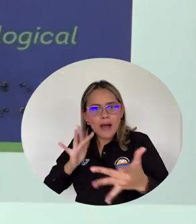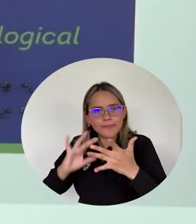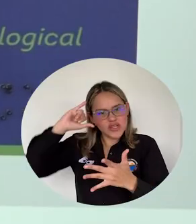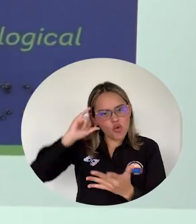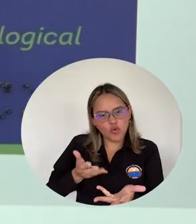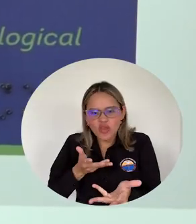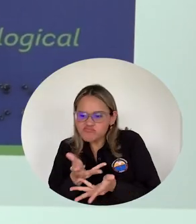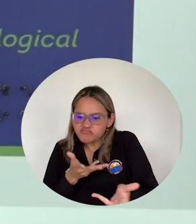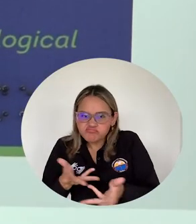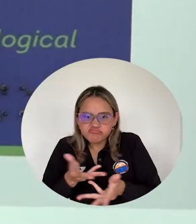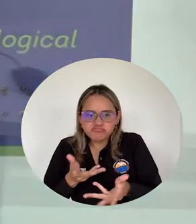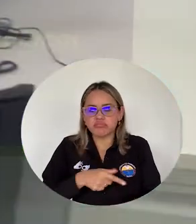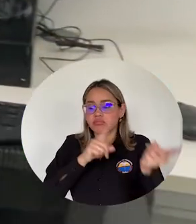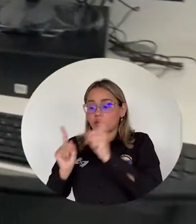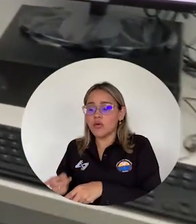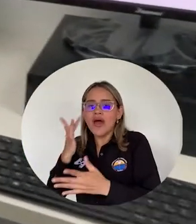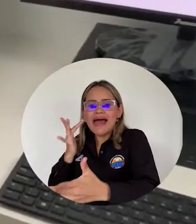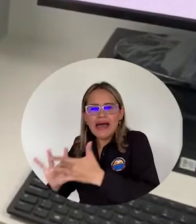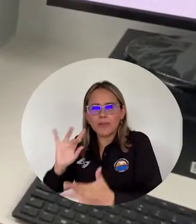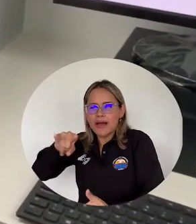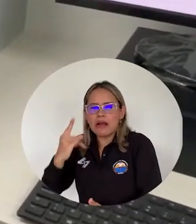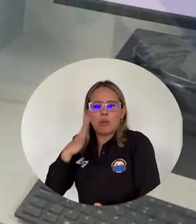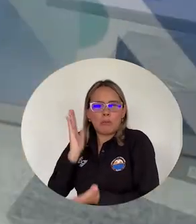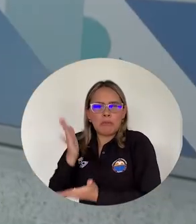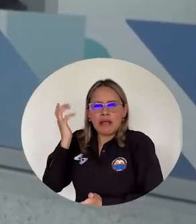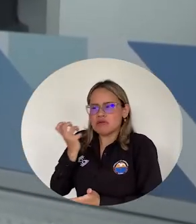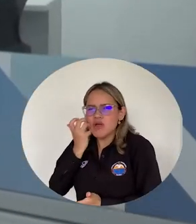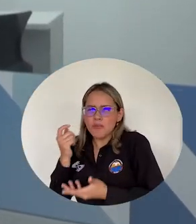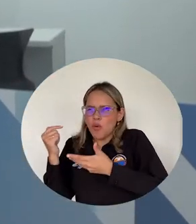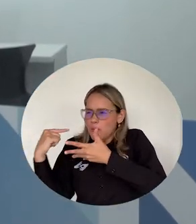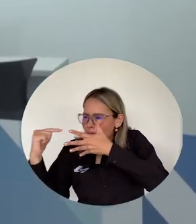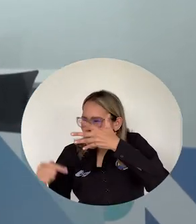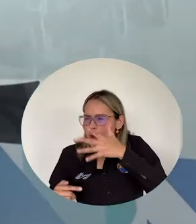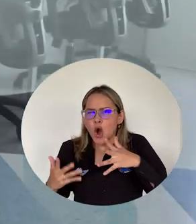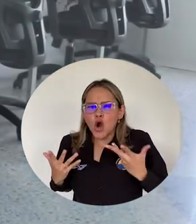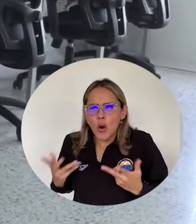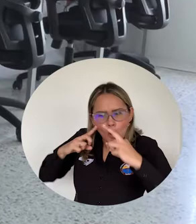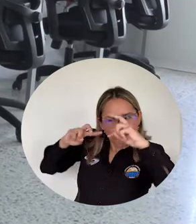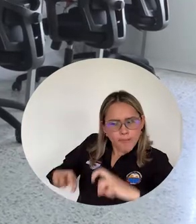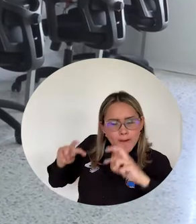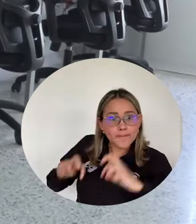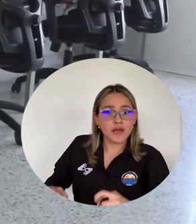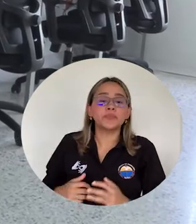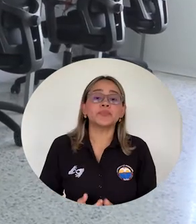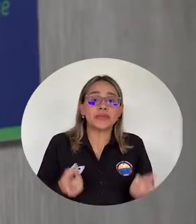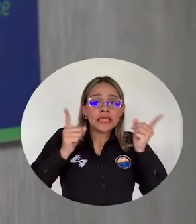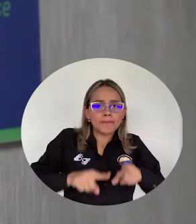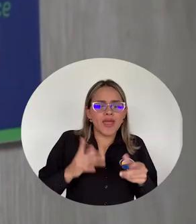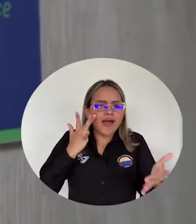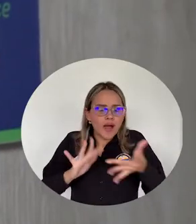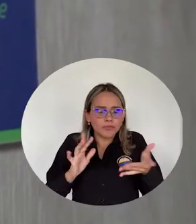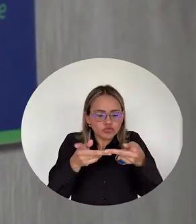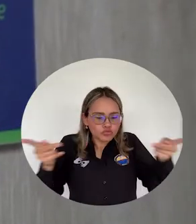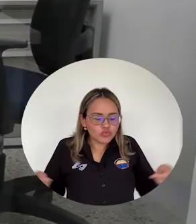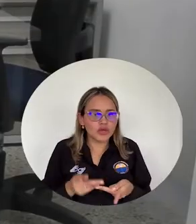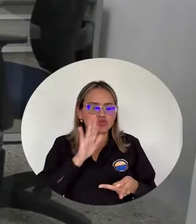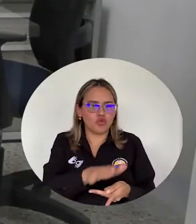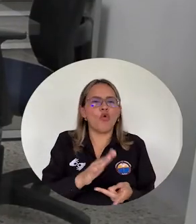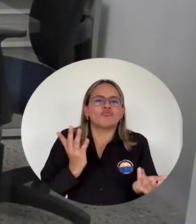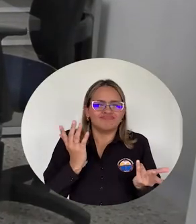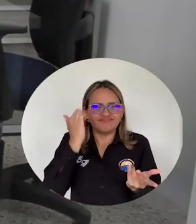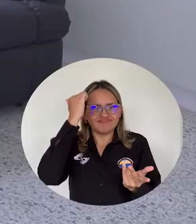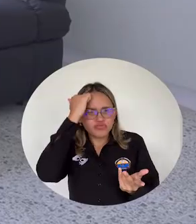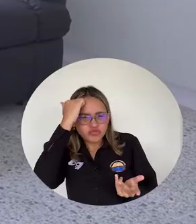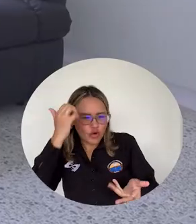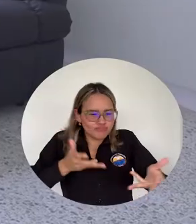psicológica, una unidad de epidemiología aplicada, dos salas de consulta virtual especializada, una oficina de docencia-servicio,